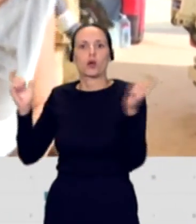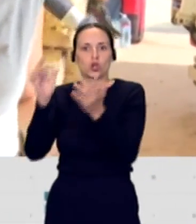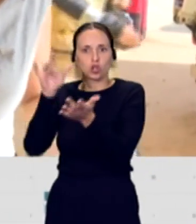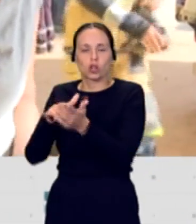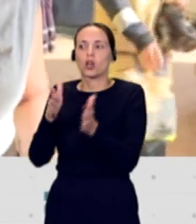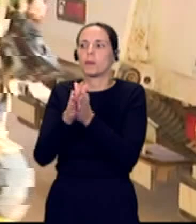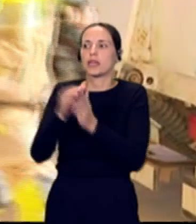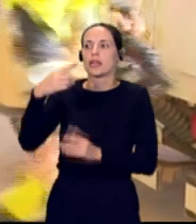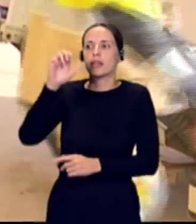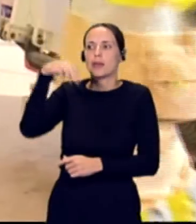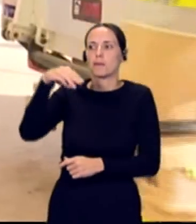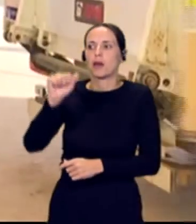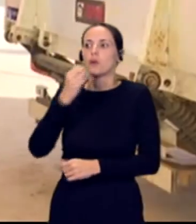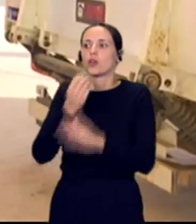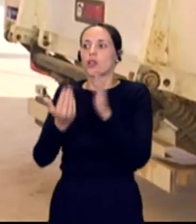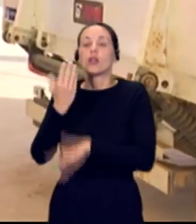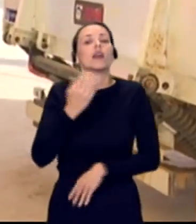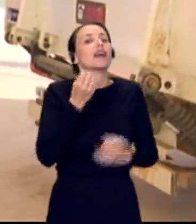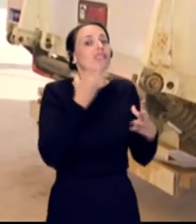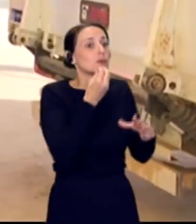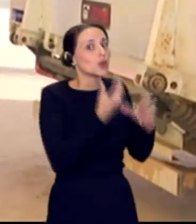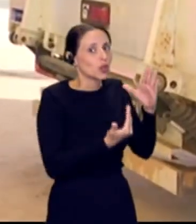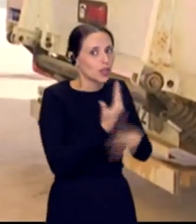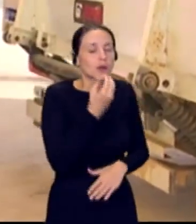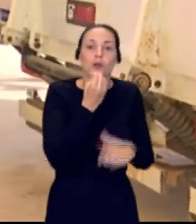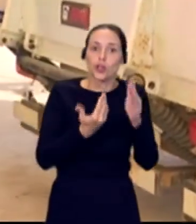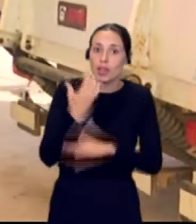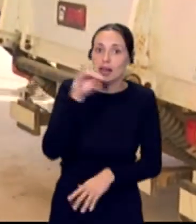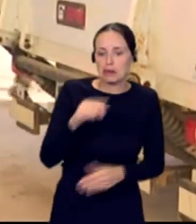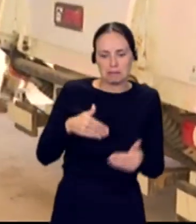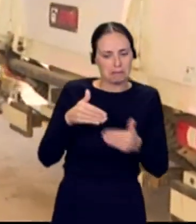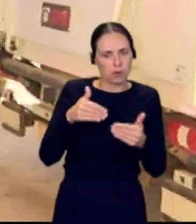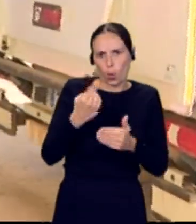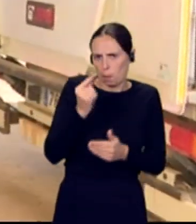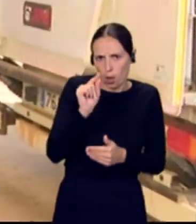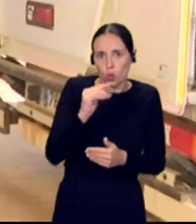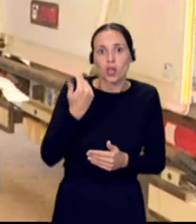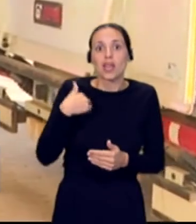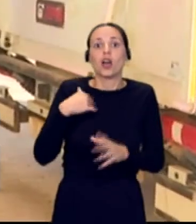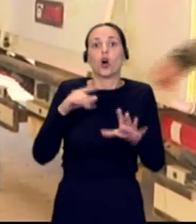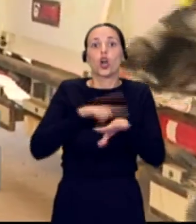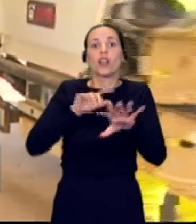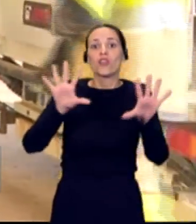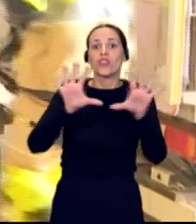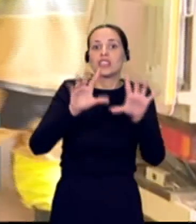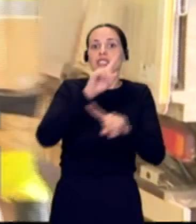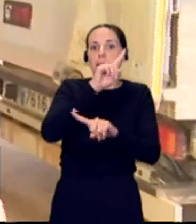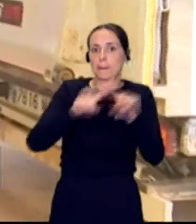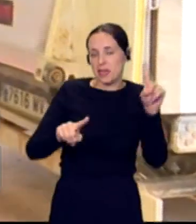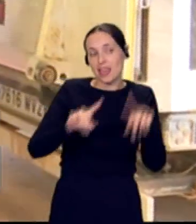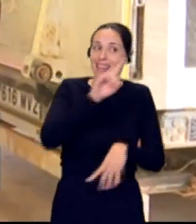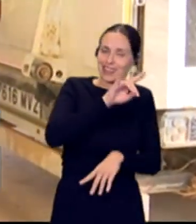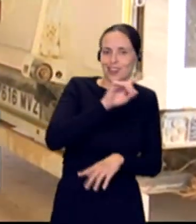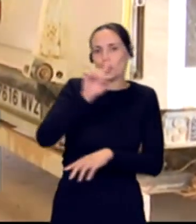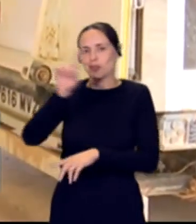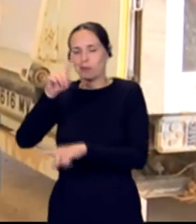¿Qué tal María? Buenos días, buenos días Canarias. Pues sí, será aproximadamente en un minuto a las 10 y media de Canarias, 11 y media hora perinsular, cuando